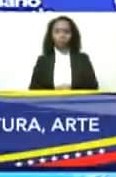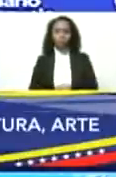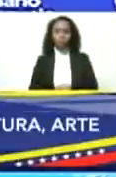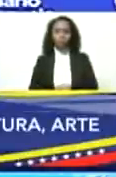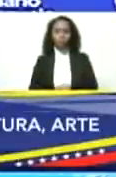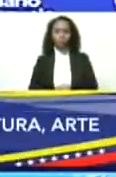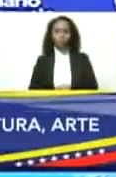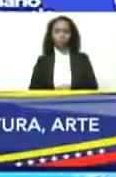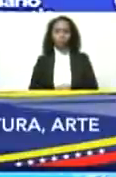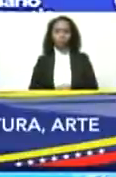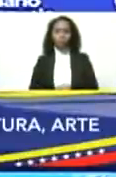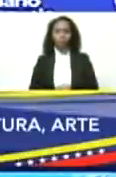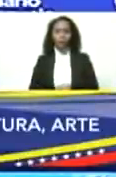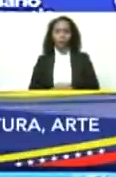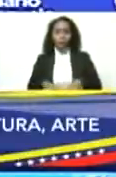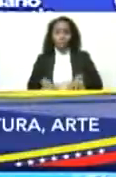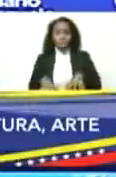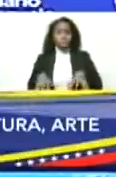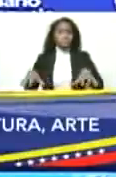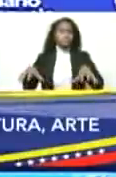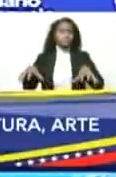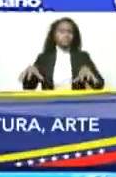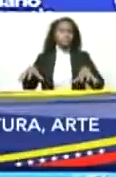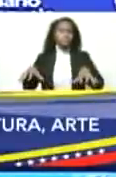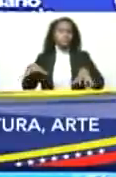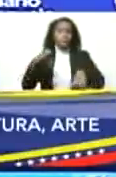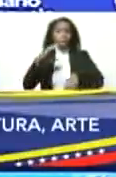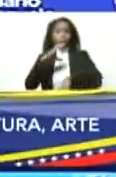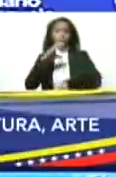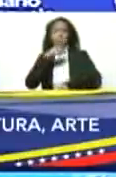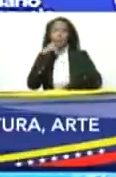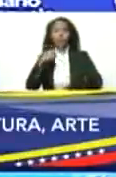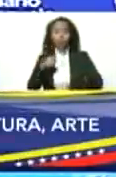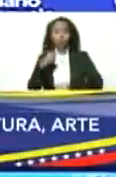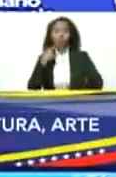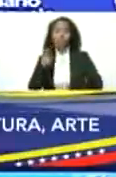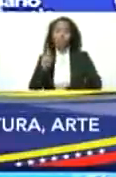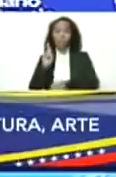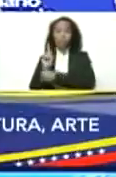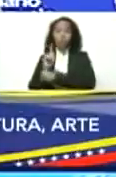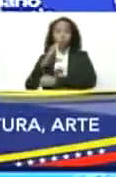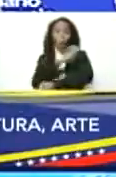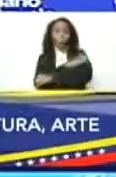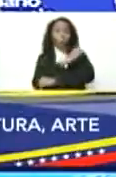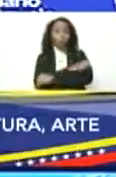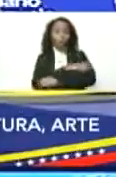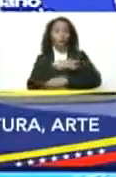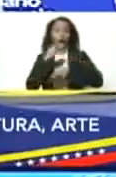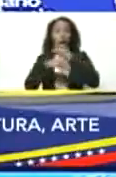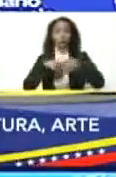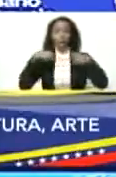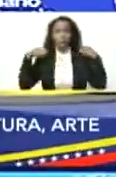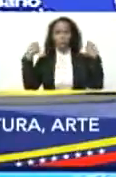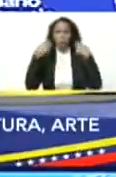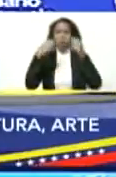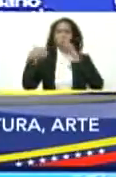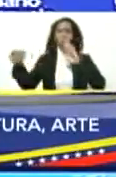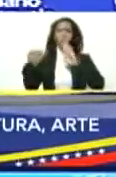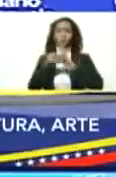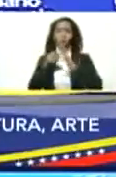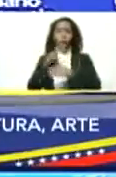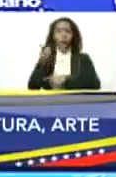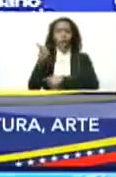A los multimillonarios rusos, son oligarcas. Y hacen una campaña contra ellos,